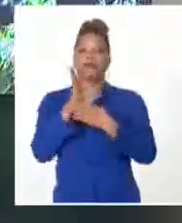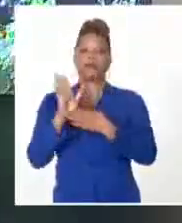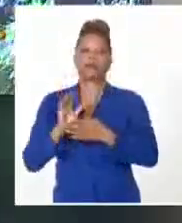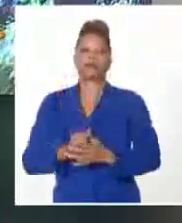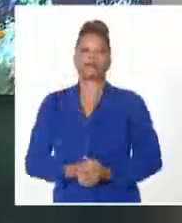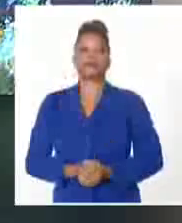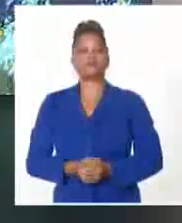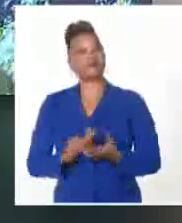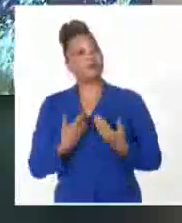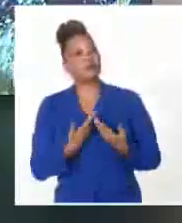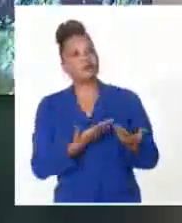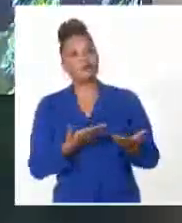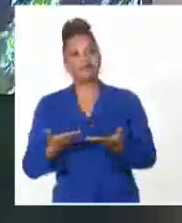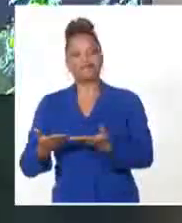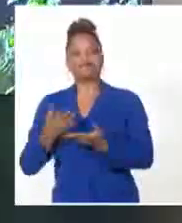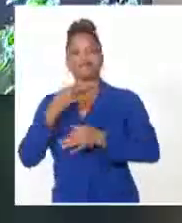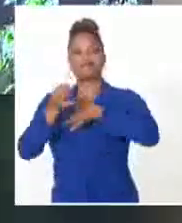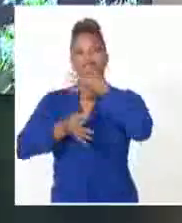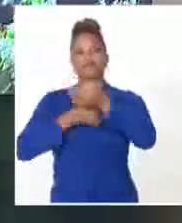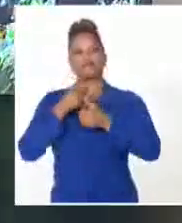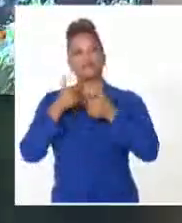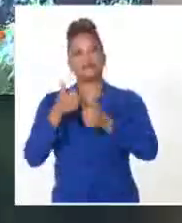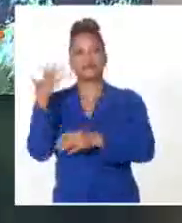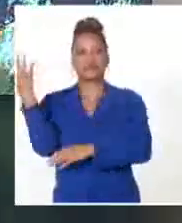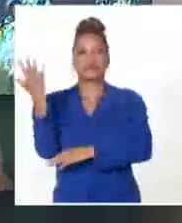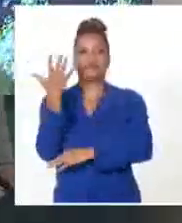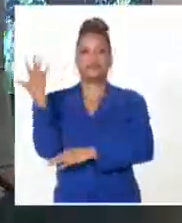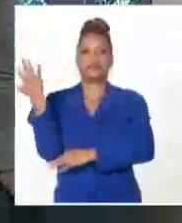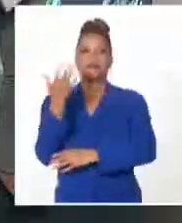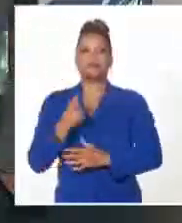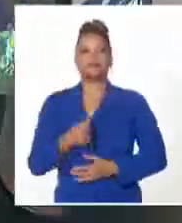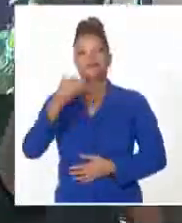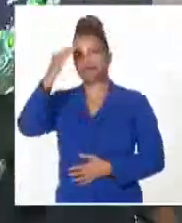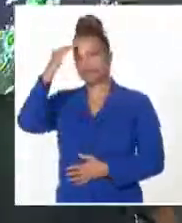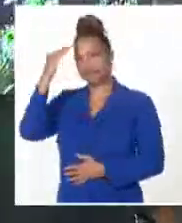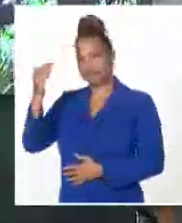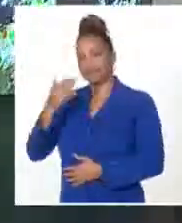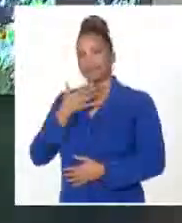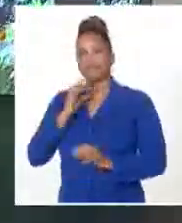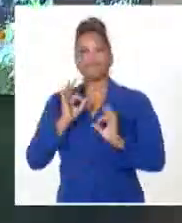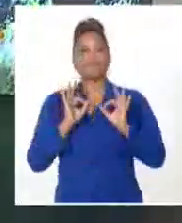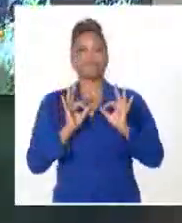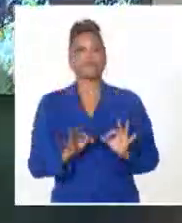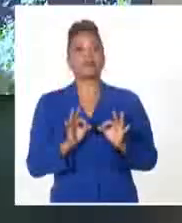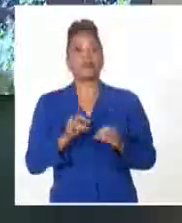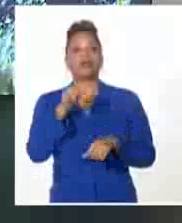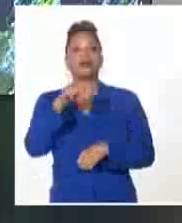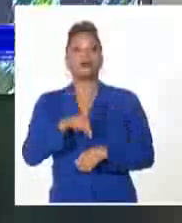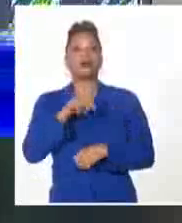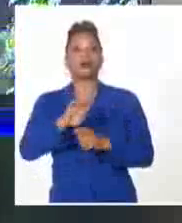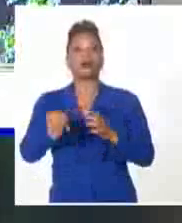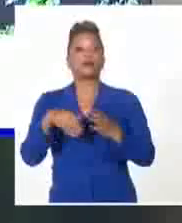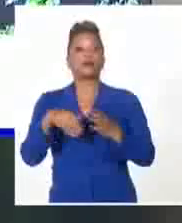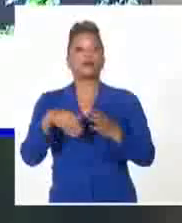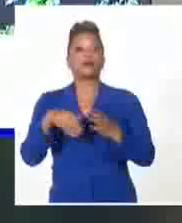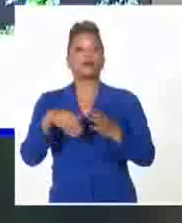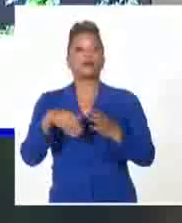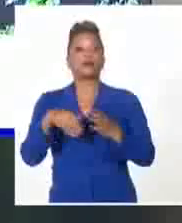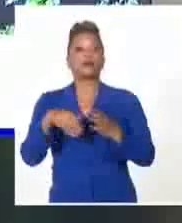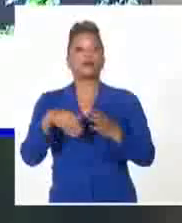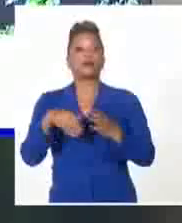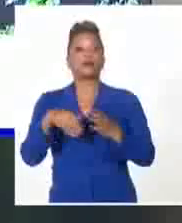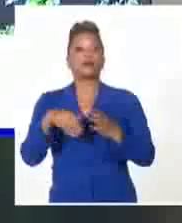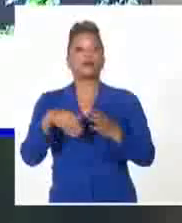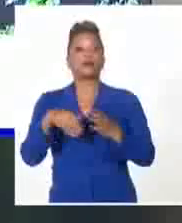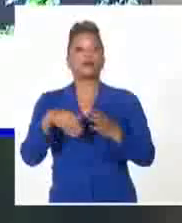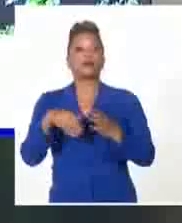pues la dejamos entonces con todos los detalles del segmento del tiempo. Gracias. Bueno, efectivamente, hoy hemos tenido también alguna actividad...